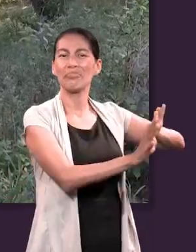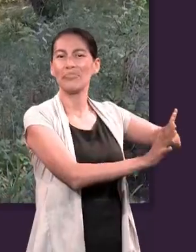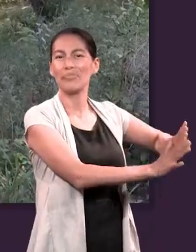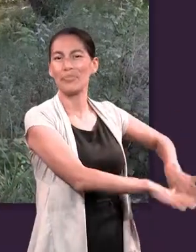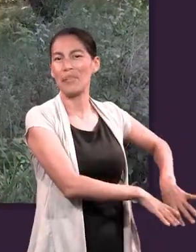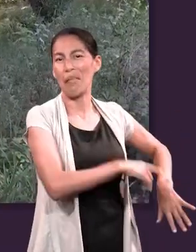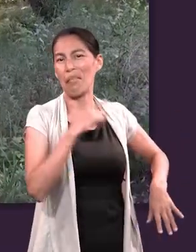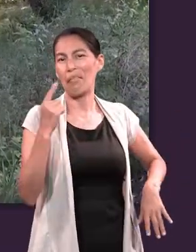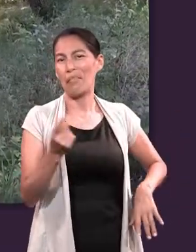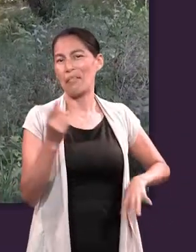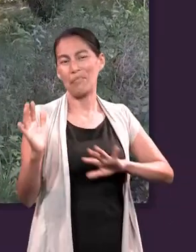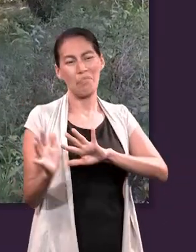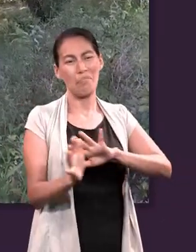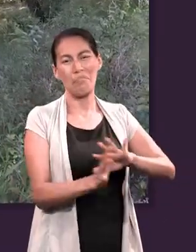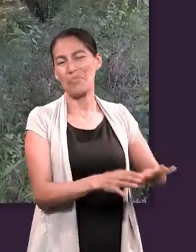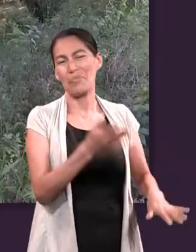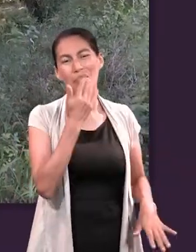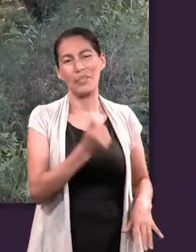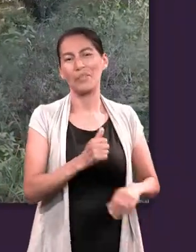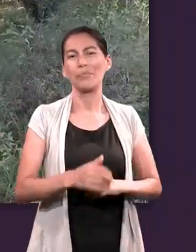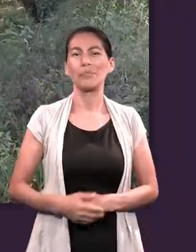erradicado del universo para siempre.